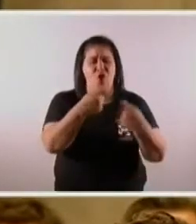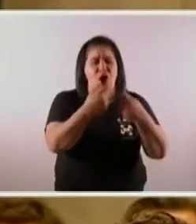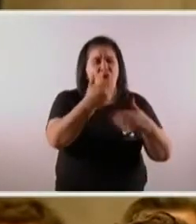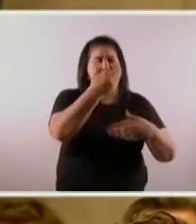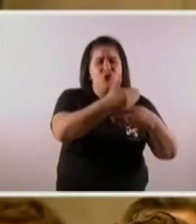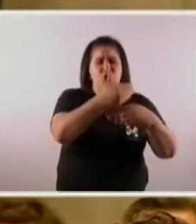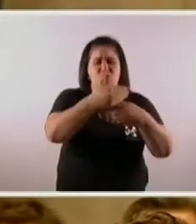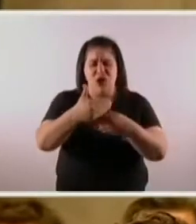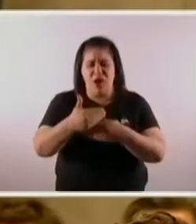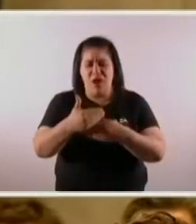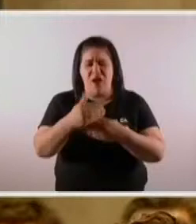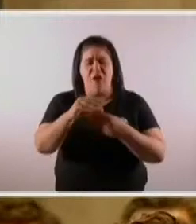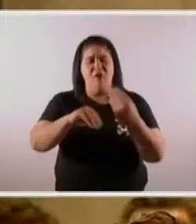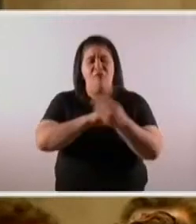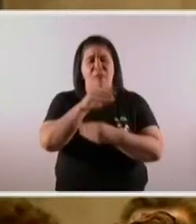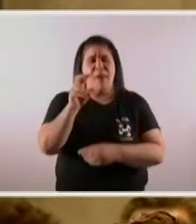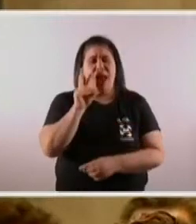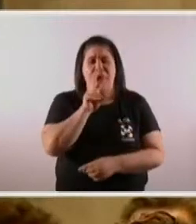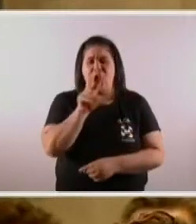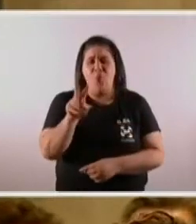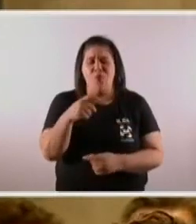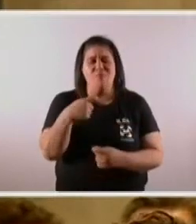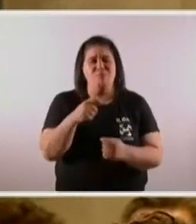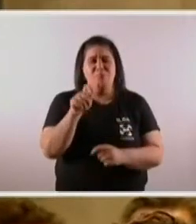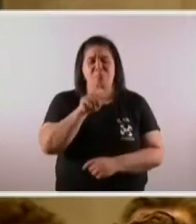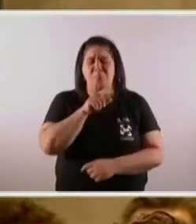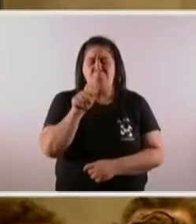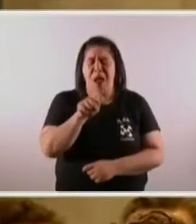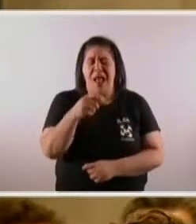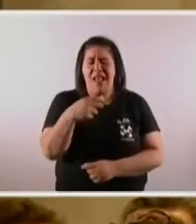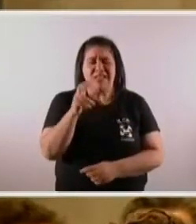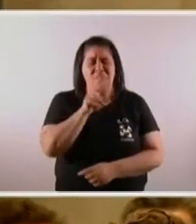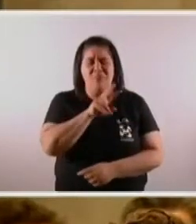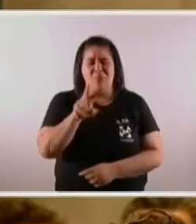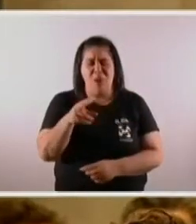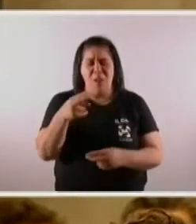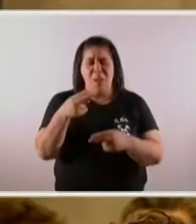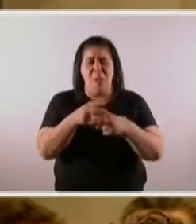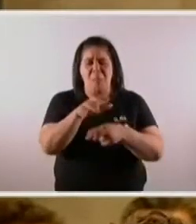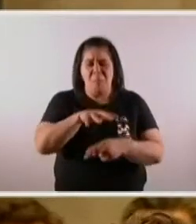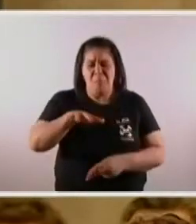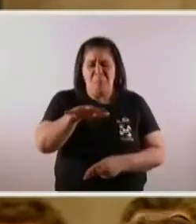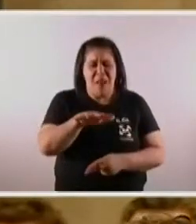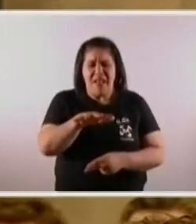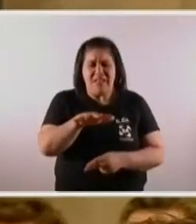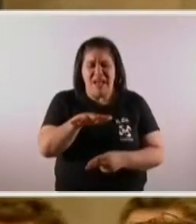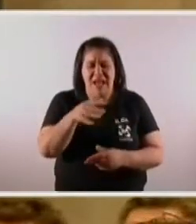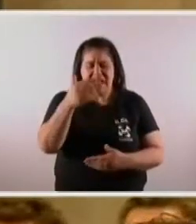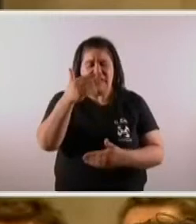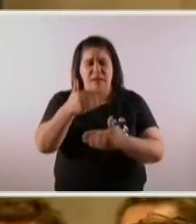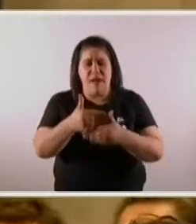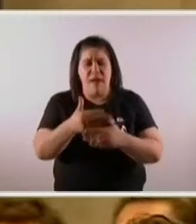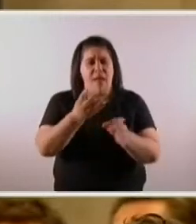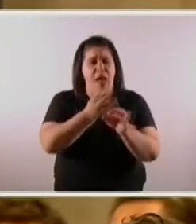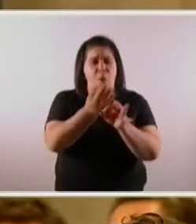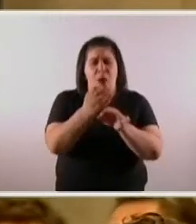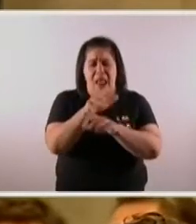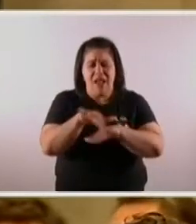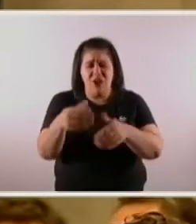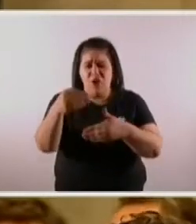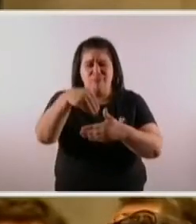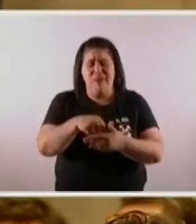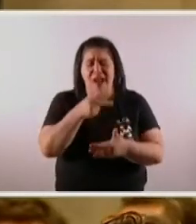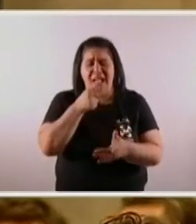familiares que no vimos durante muchos meses, las plazas sin los chicos, las escuelas sin los chicos. Muy duro.